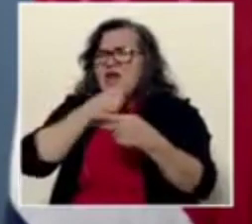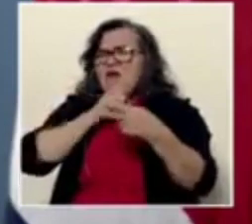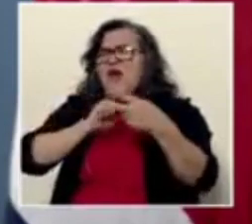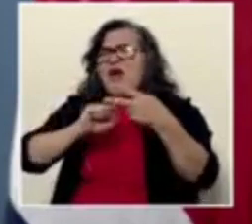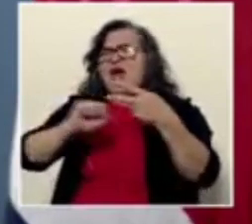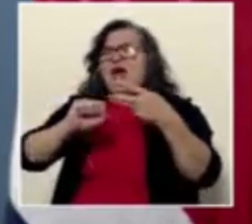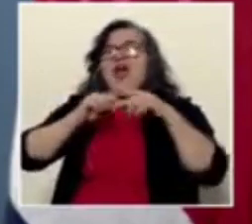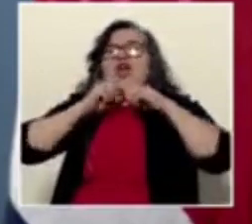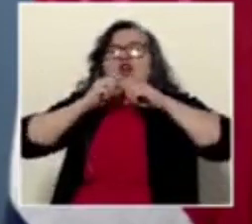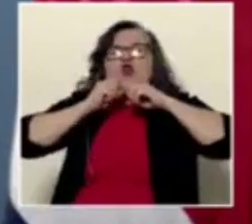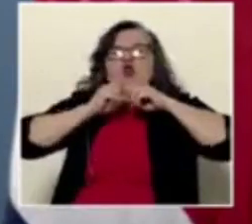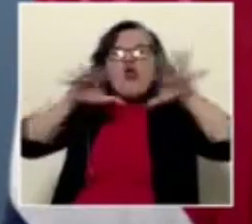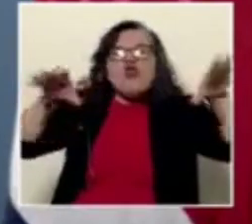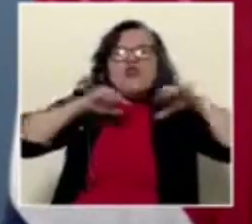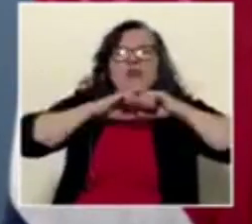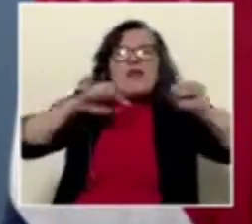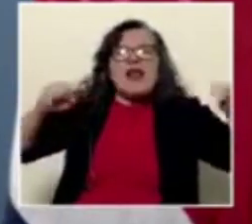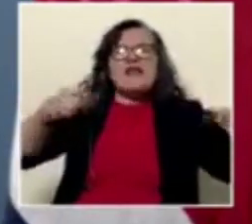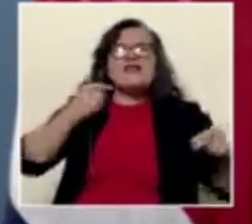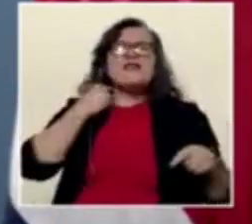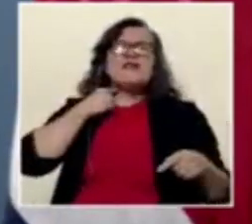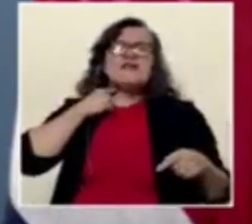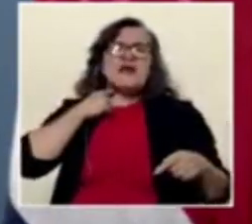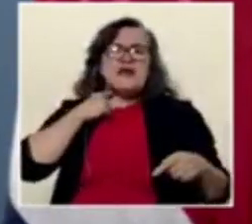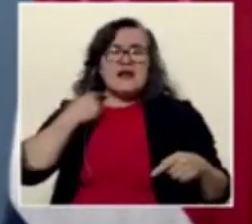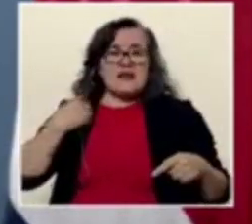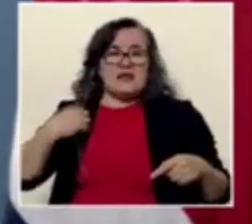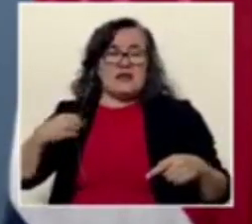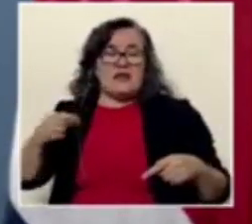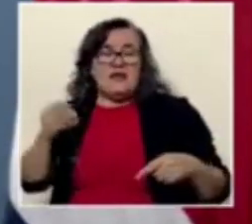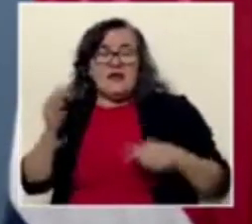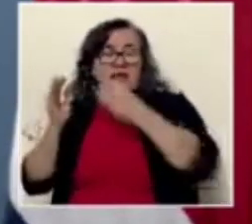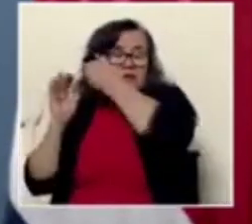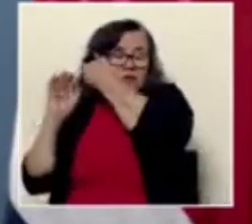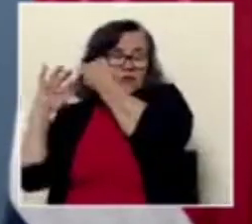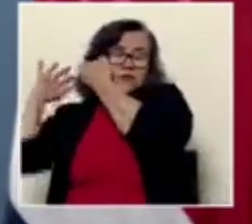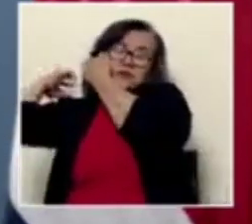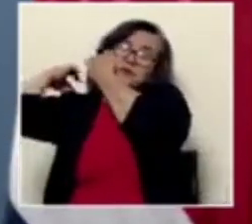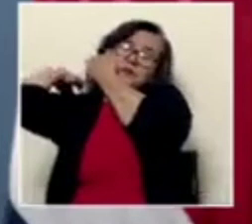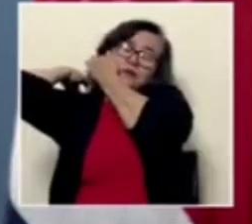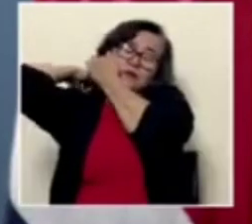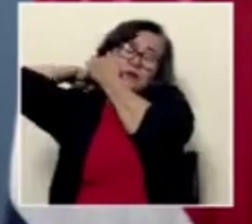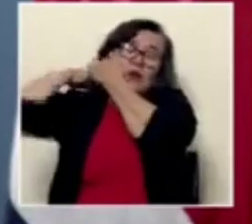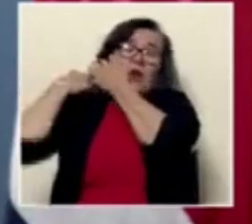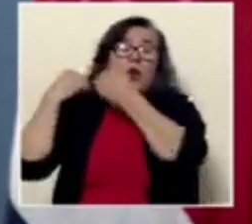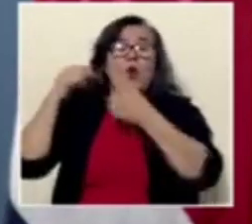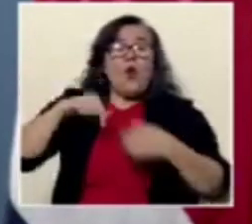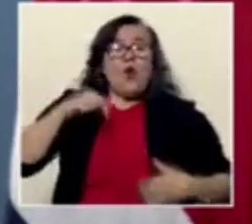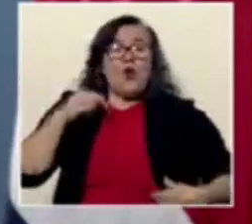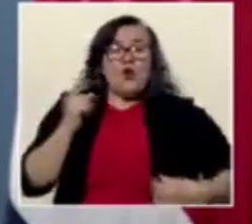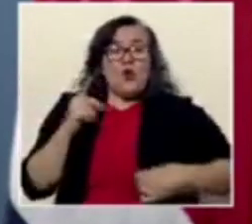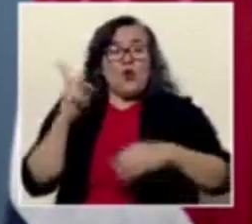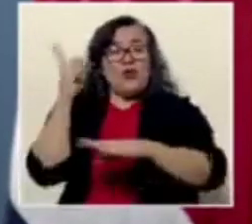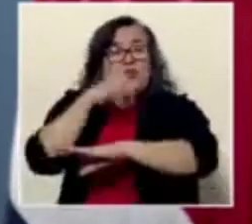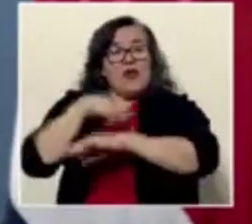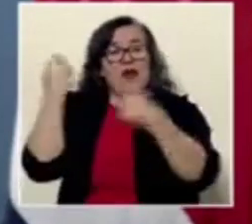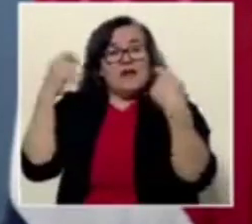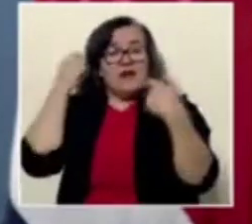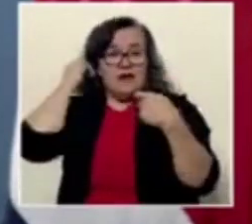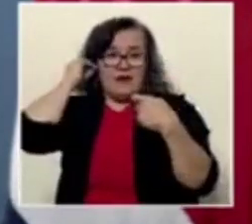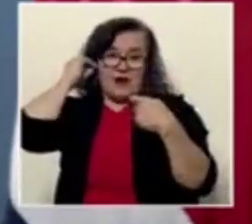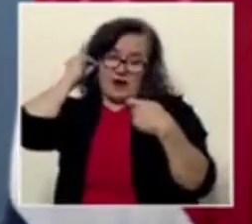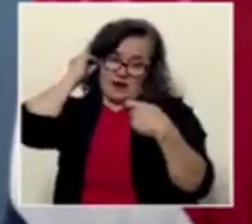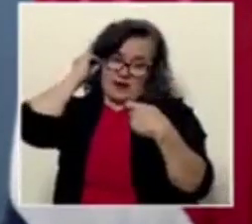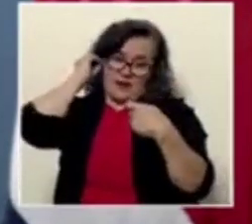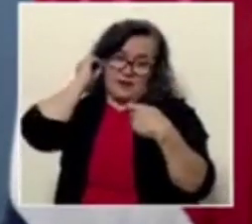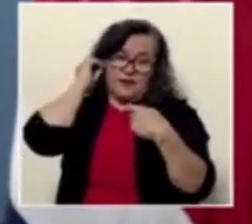contaminante carísima. Hoy es un día de celebrar. Hoy es un día de celebrar. Y